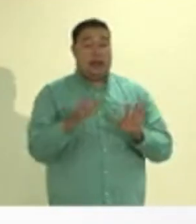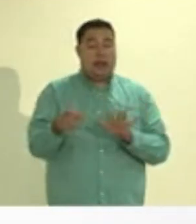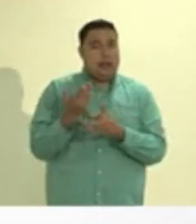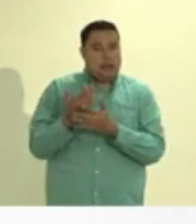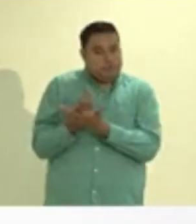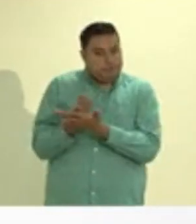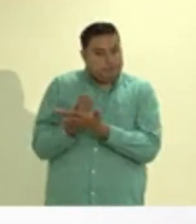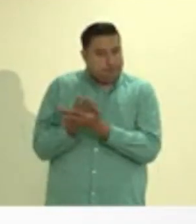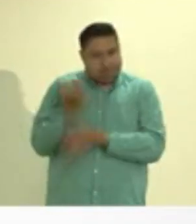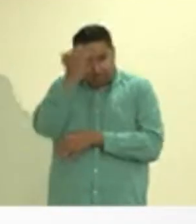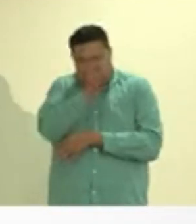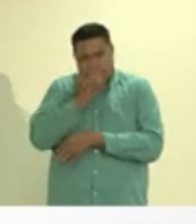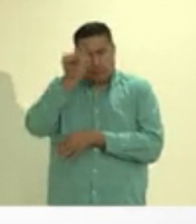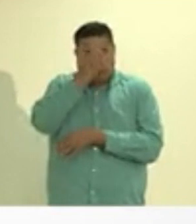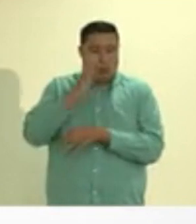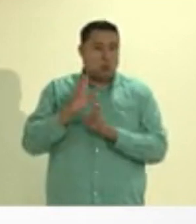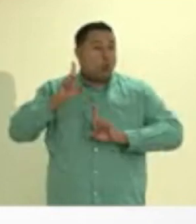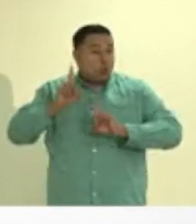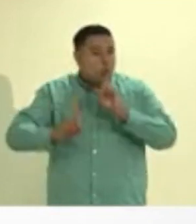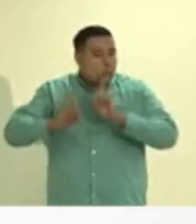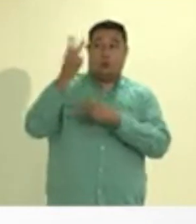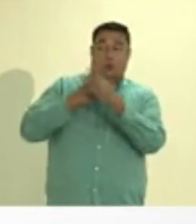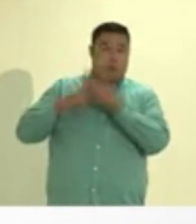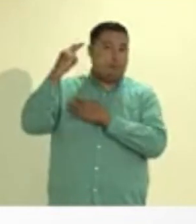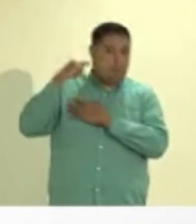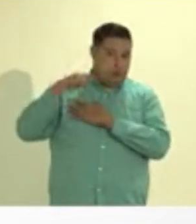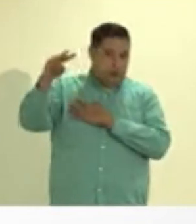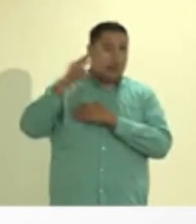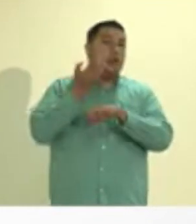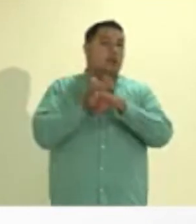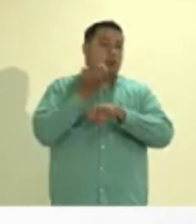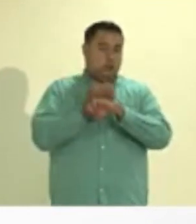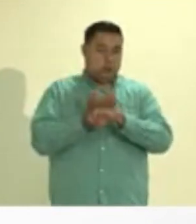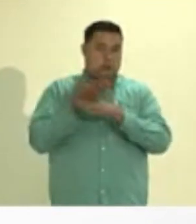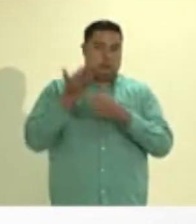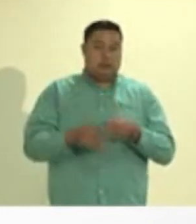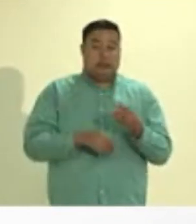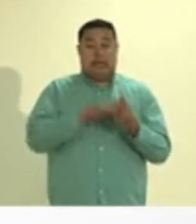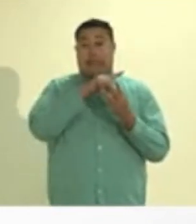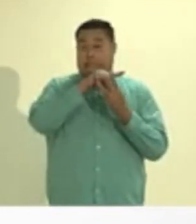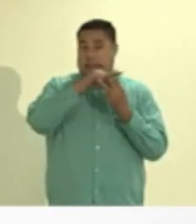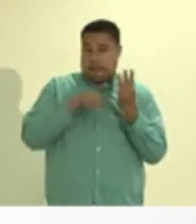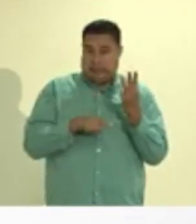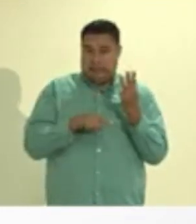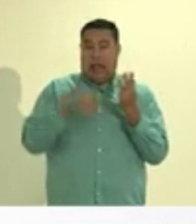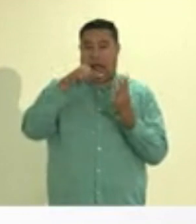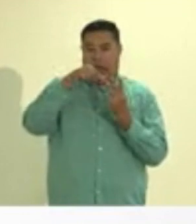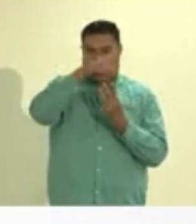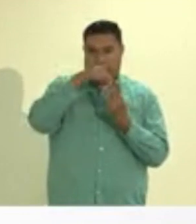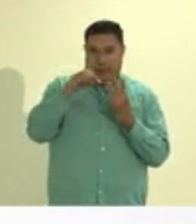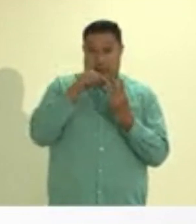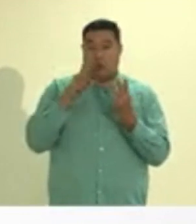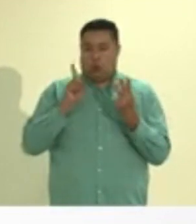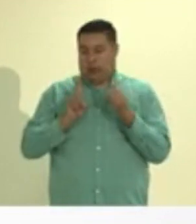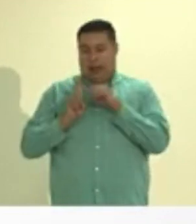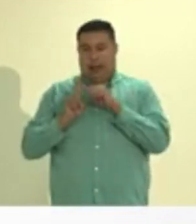74 se encuentran a la espera de resultados. Son tres mujeres y un masculino los que iniciaron con sintomatología, uno